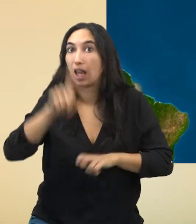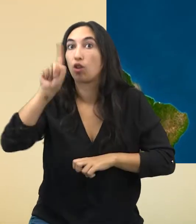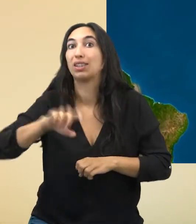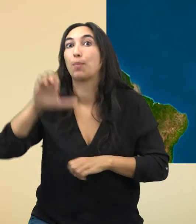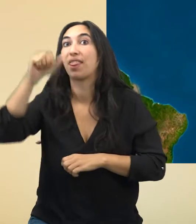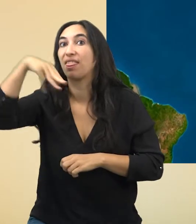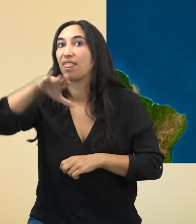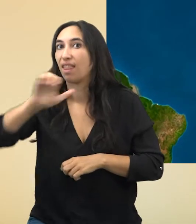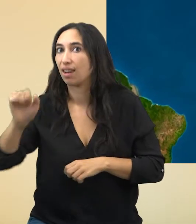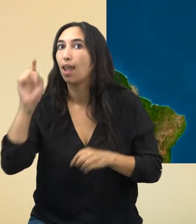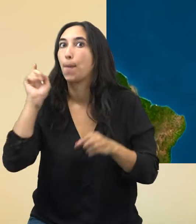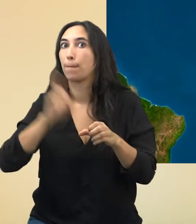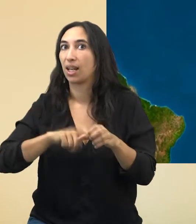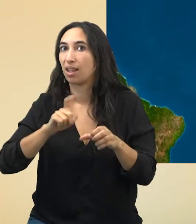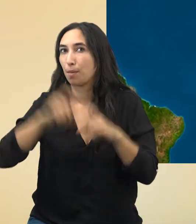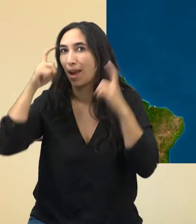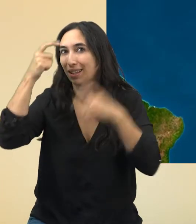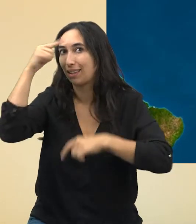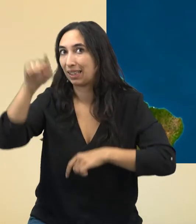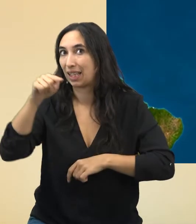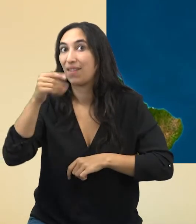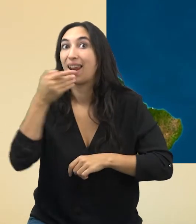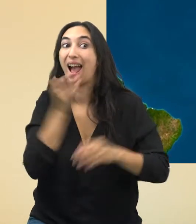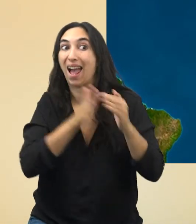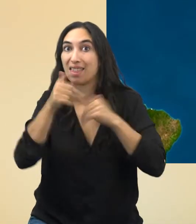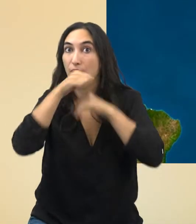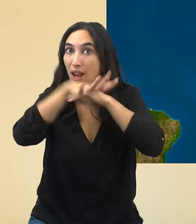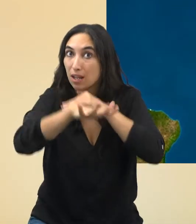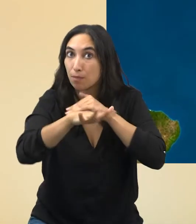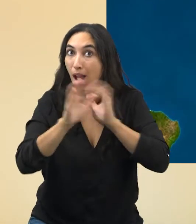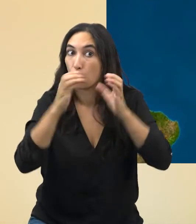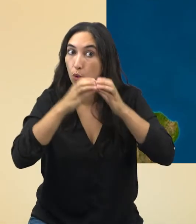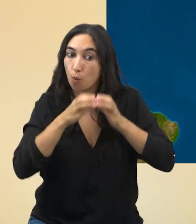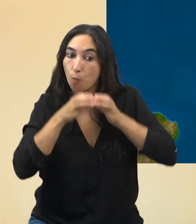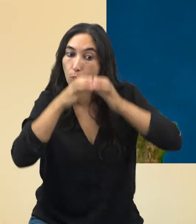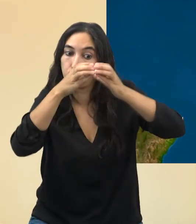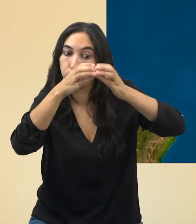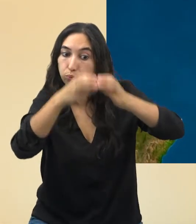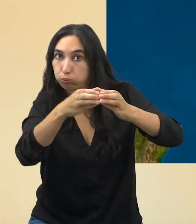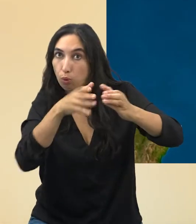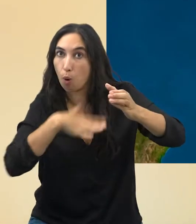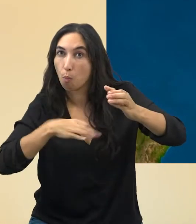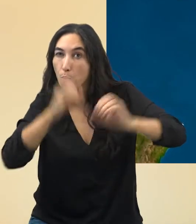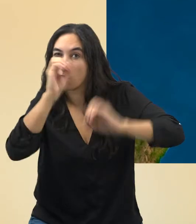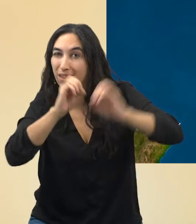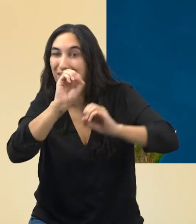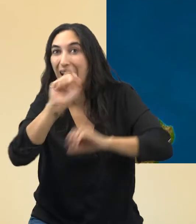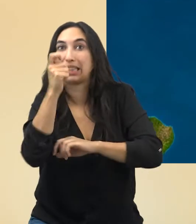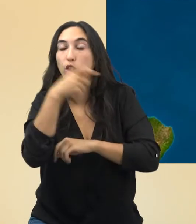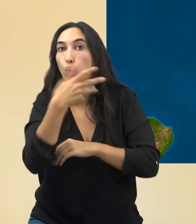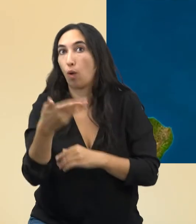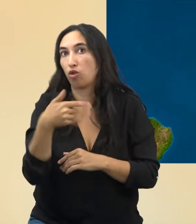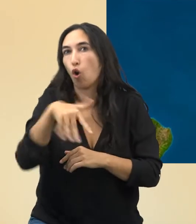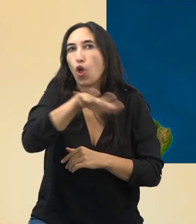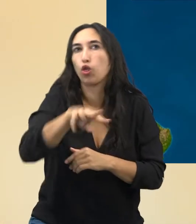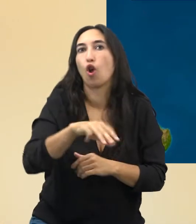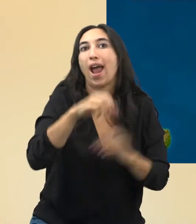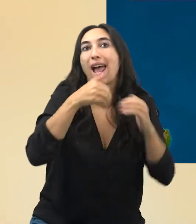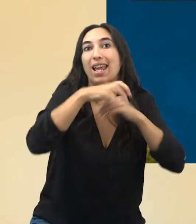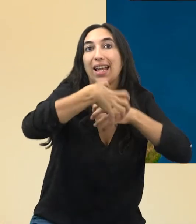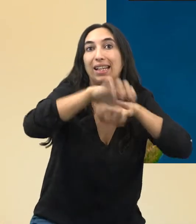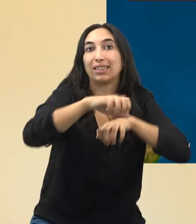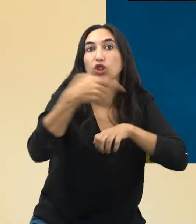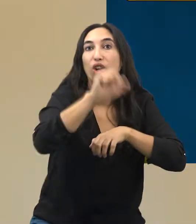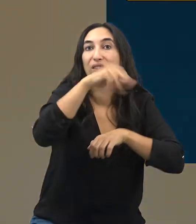científicos del CENIE, han tratado de conocer las posibilidades de éxito de estos grupos en las rutas marítimas, cruzando por los estrechos de Gibraltar, Sicilia